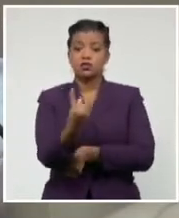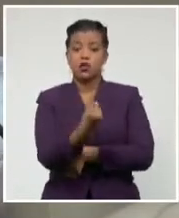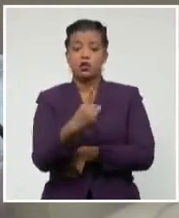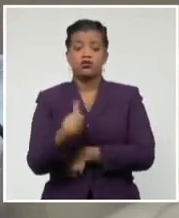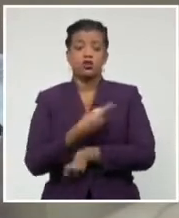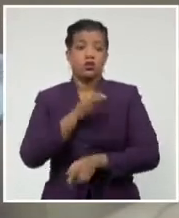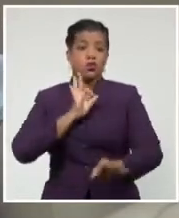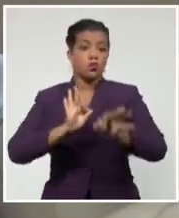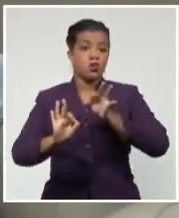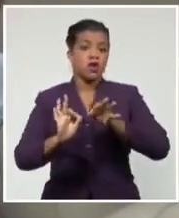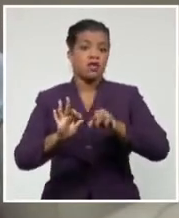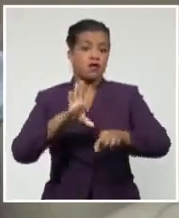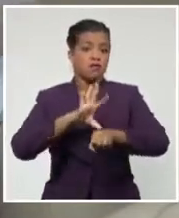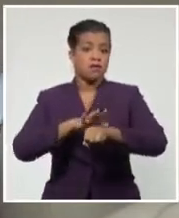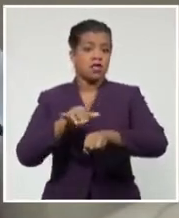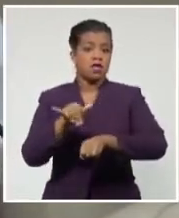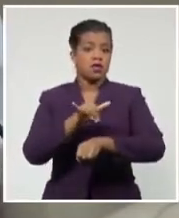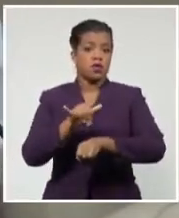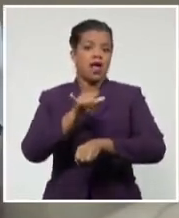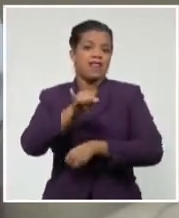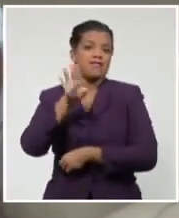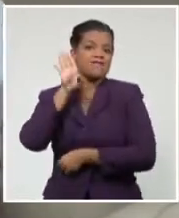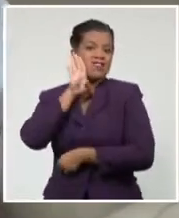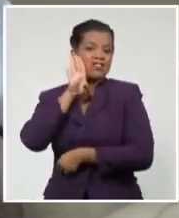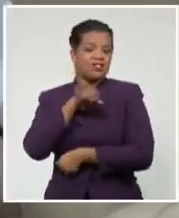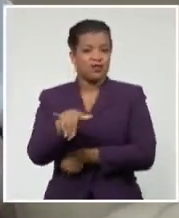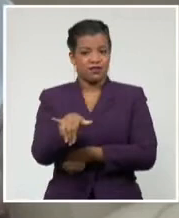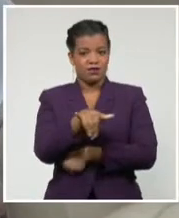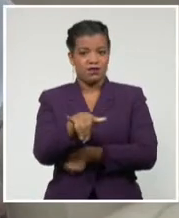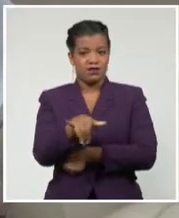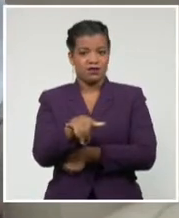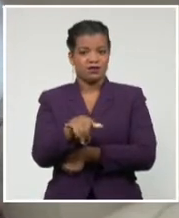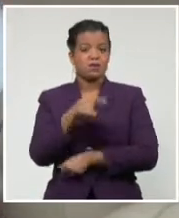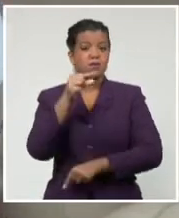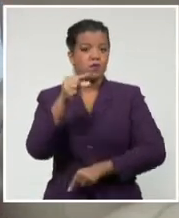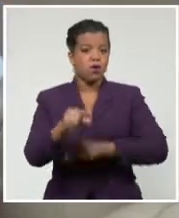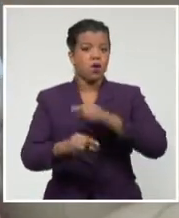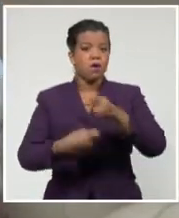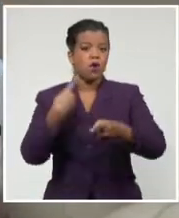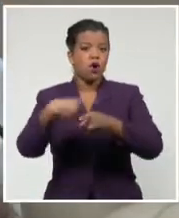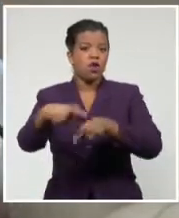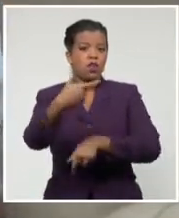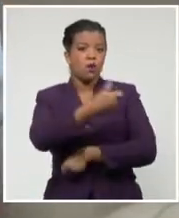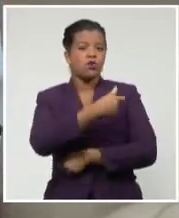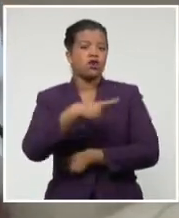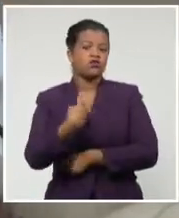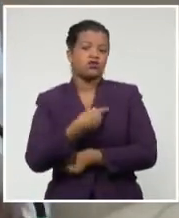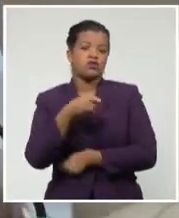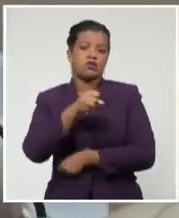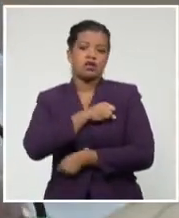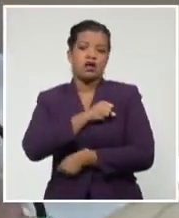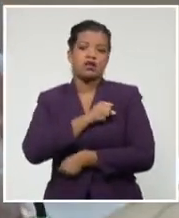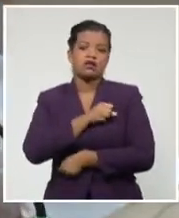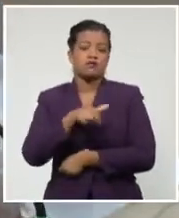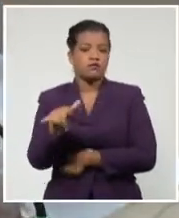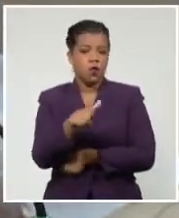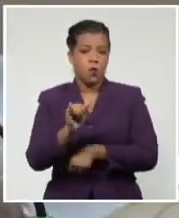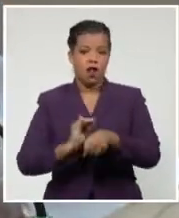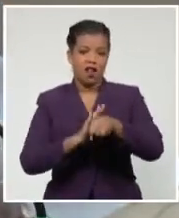de la enfermedad, sino prevenirnos de la infección. Y eso es algo que se ha observado con otras vacunas conjugadas, y bueno, una parte de la apuesta nuestra es esa.